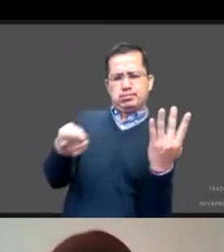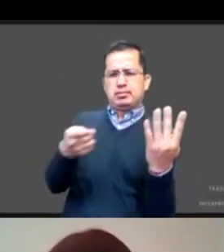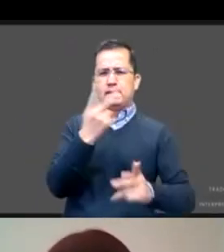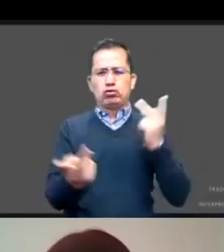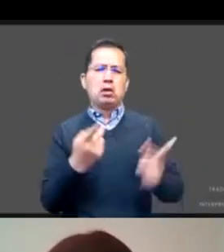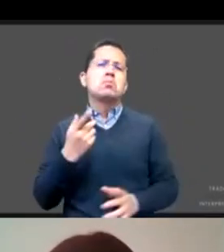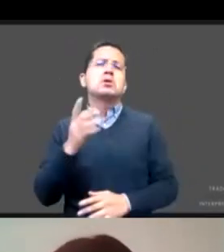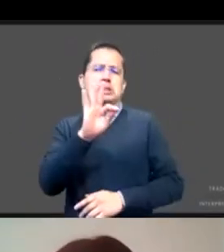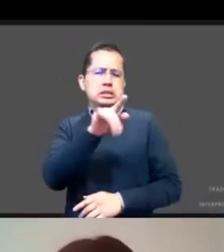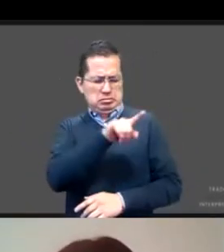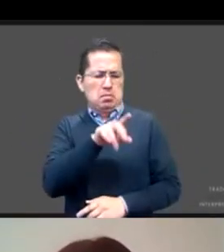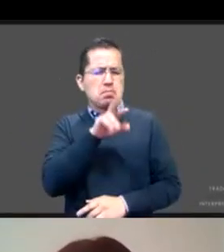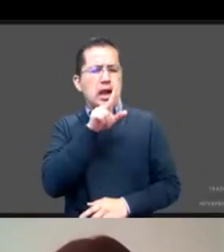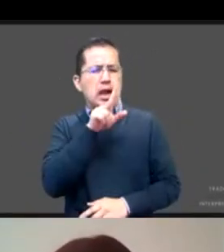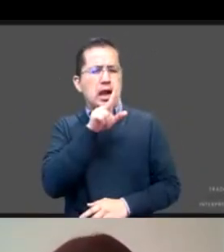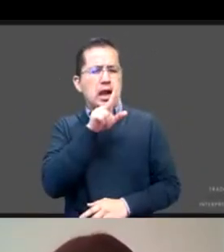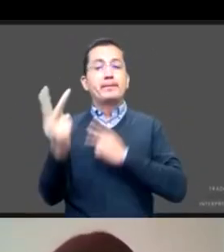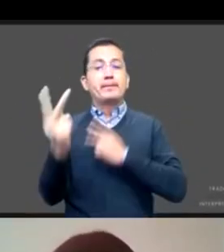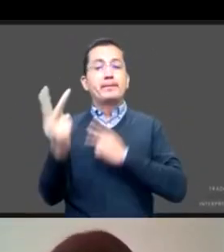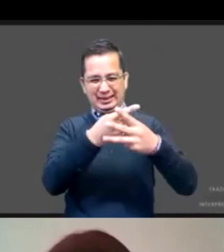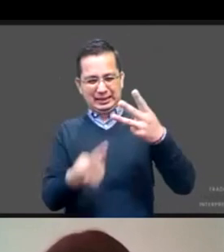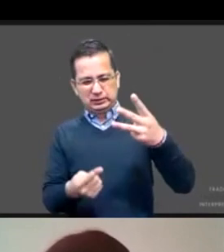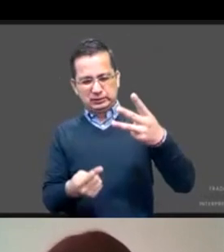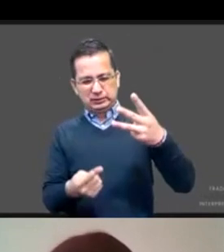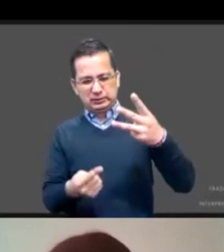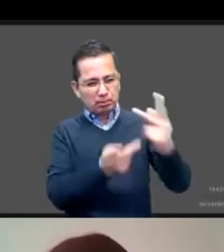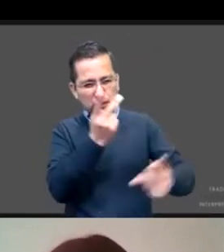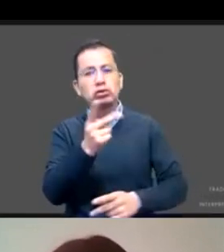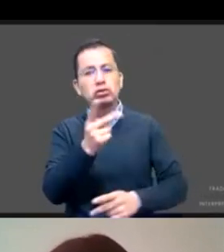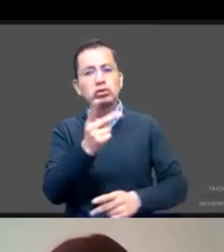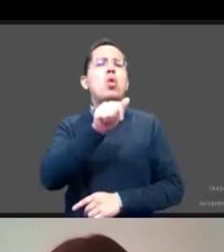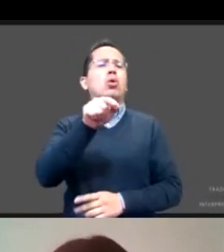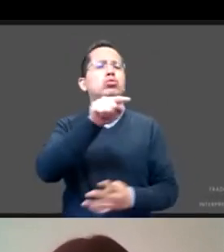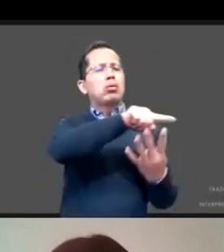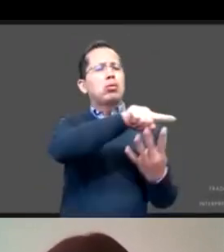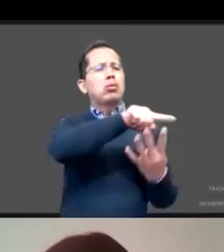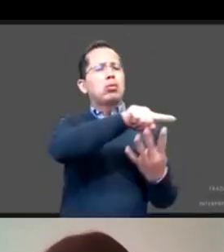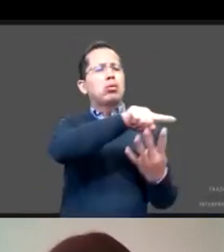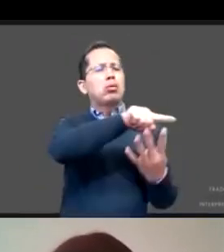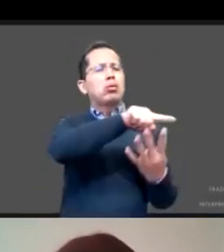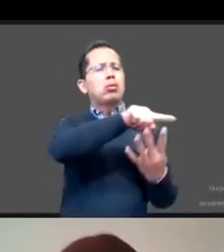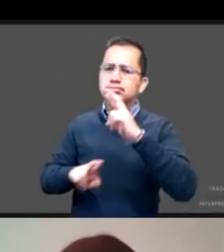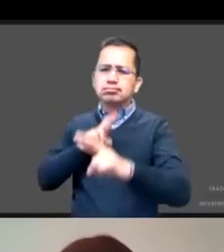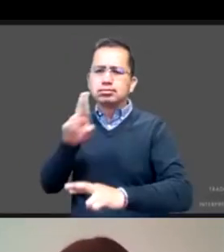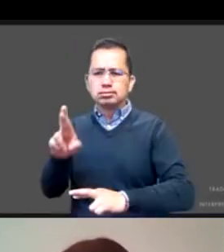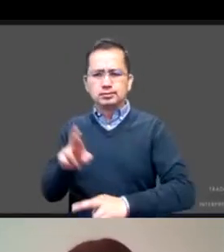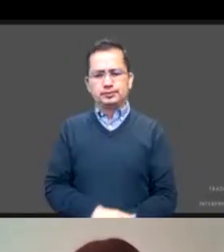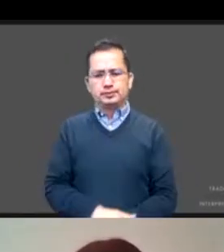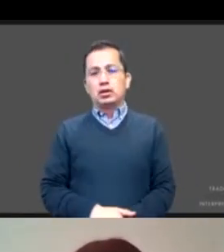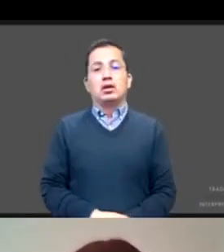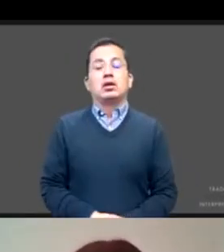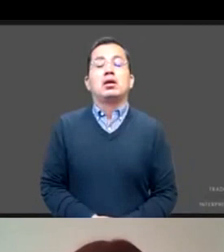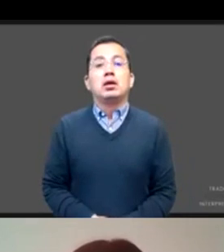ya se ha ido poniendo en el chat y me gustaría que pudiéramos irlas abonando. Las políticas